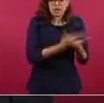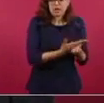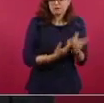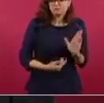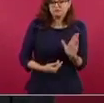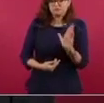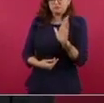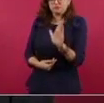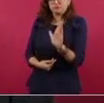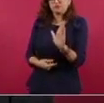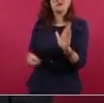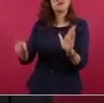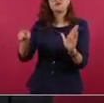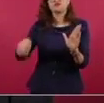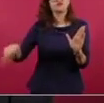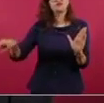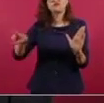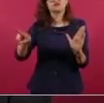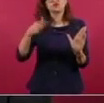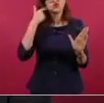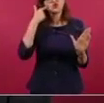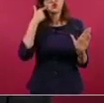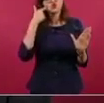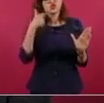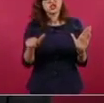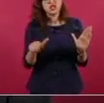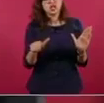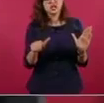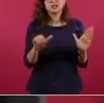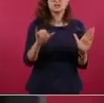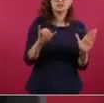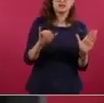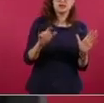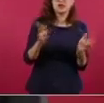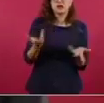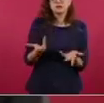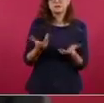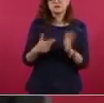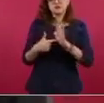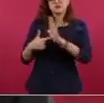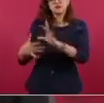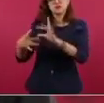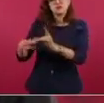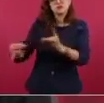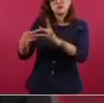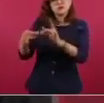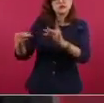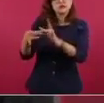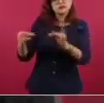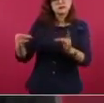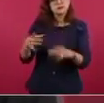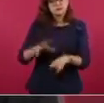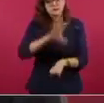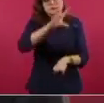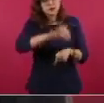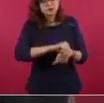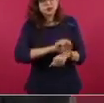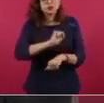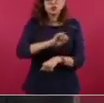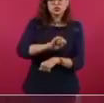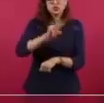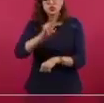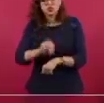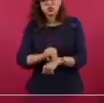iniciar nada sin el consentimiento de los familiares. Entonces,